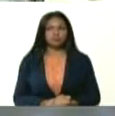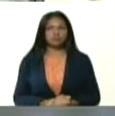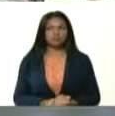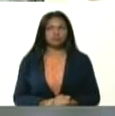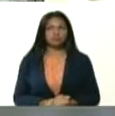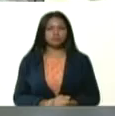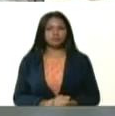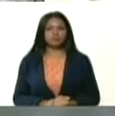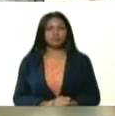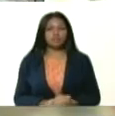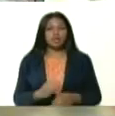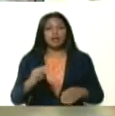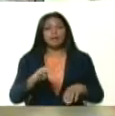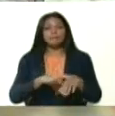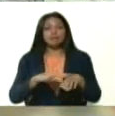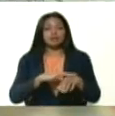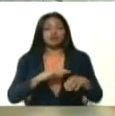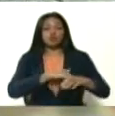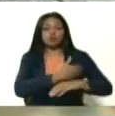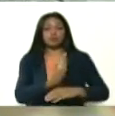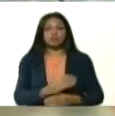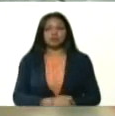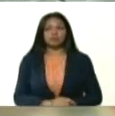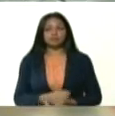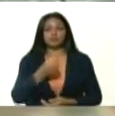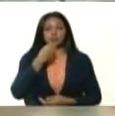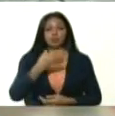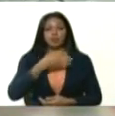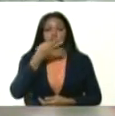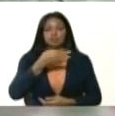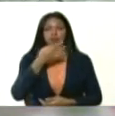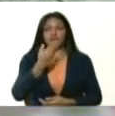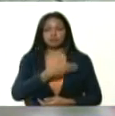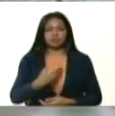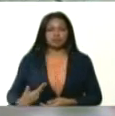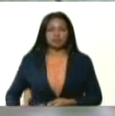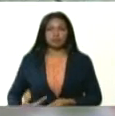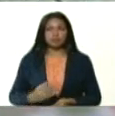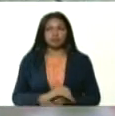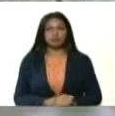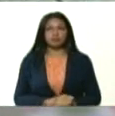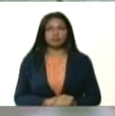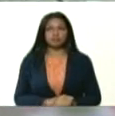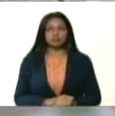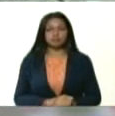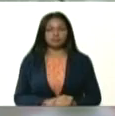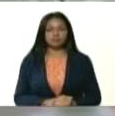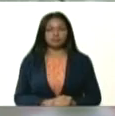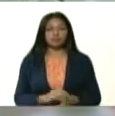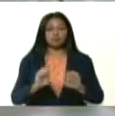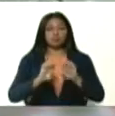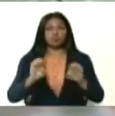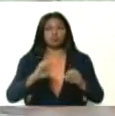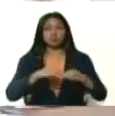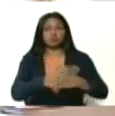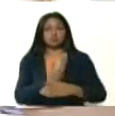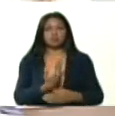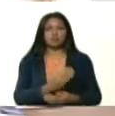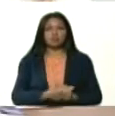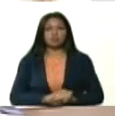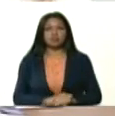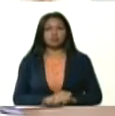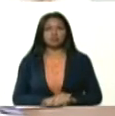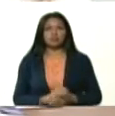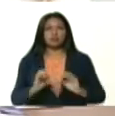Trontes. Muy buenas tardes, señor presidente. En el área de la educación universitaria. Correcto. Estemos los documentos,